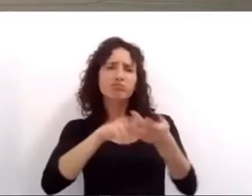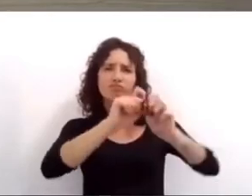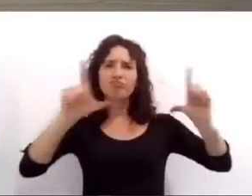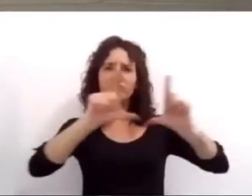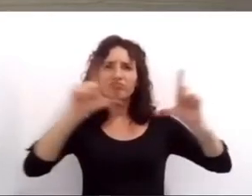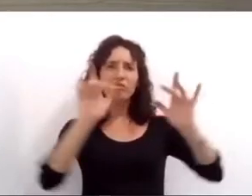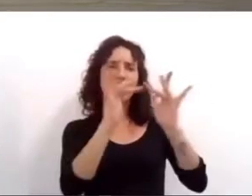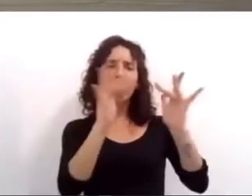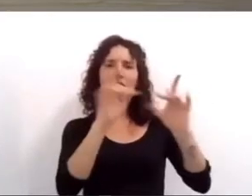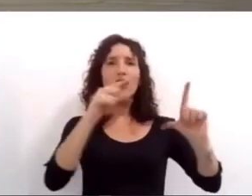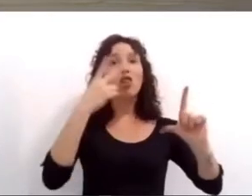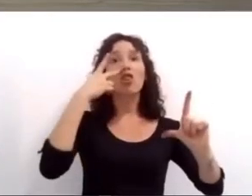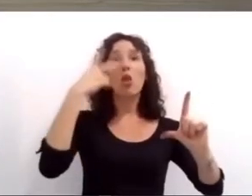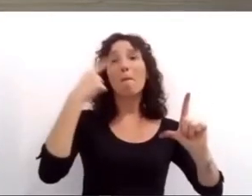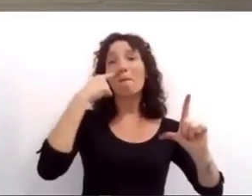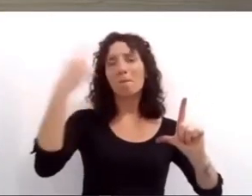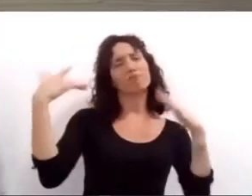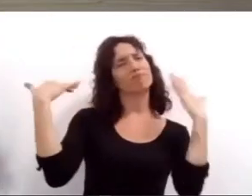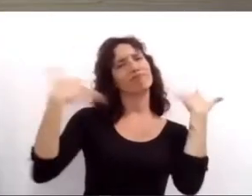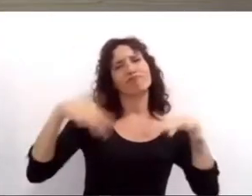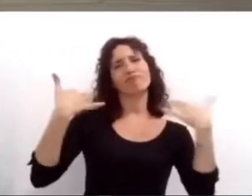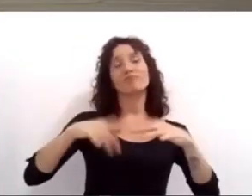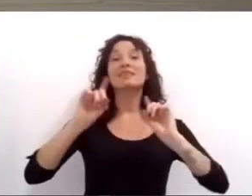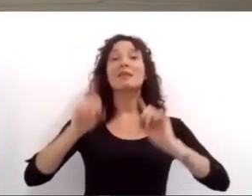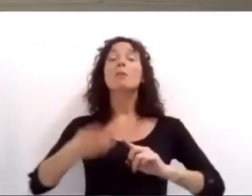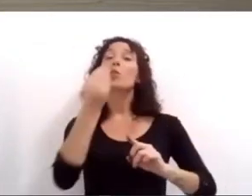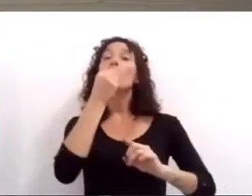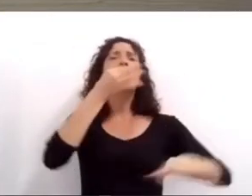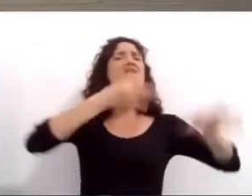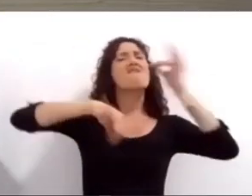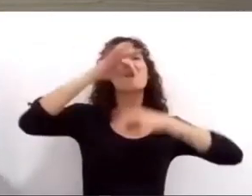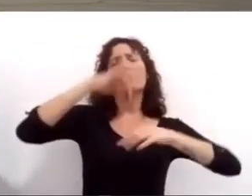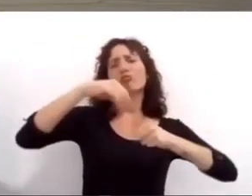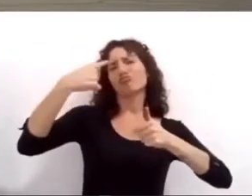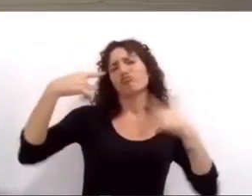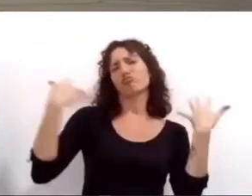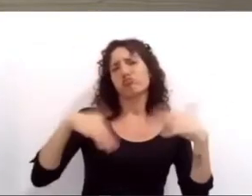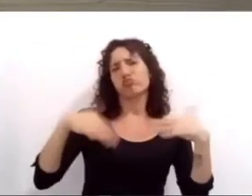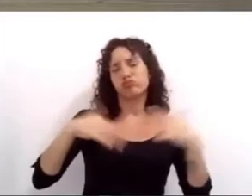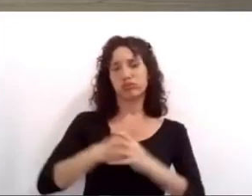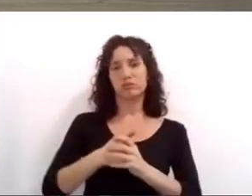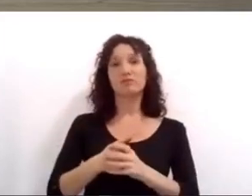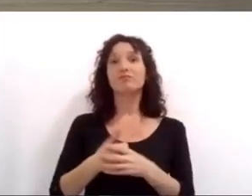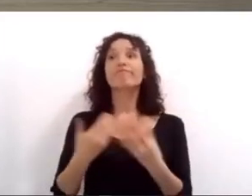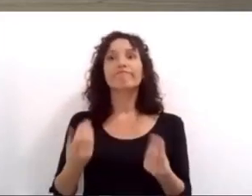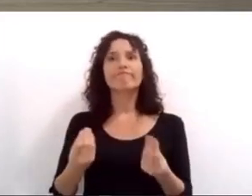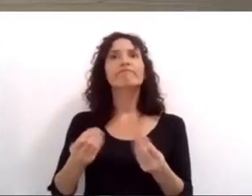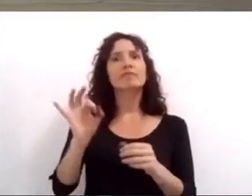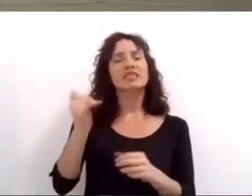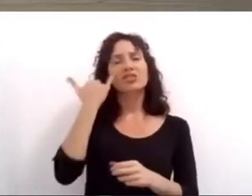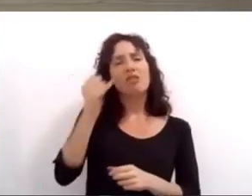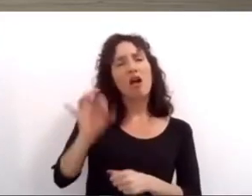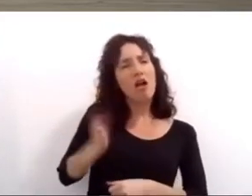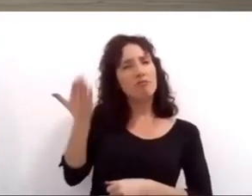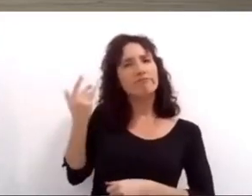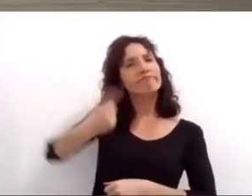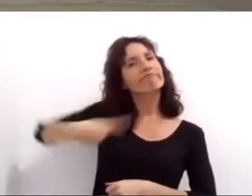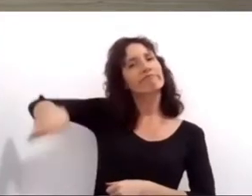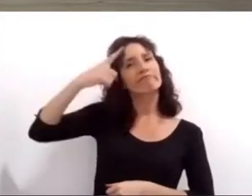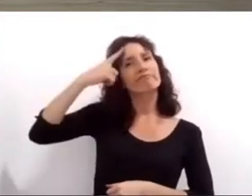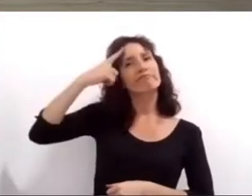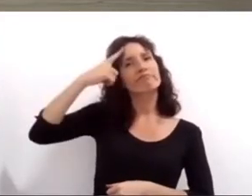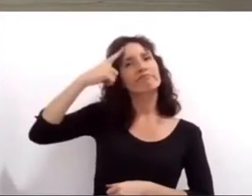en 3 fines de semana la pandemia nos enseñó que nadie se salva solo el Estado es un gran